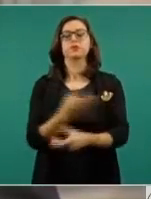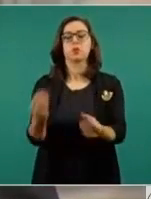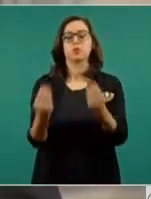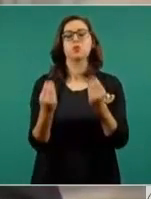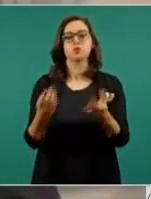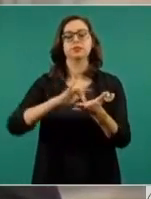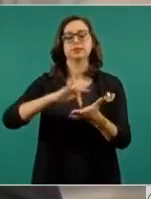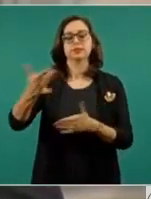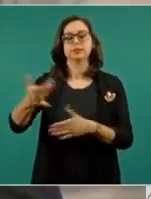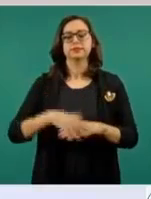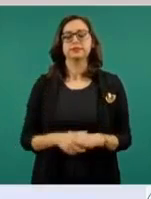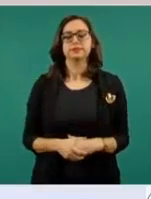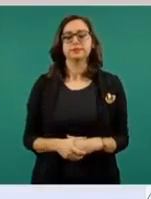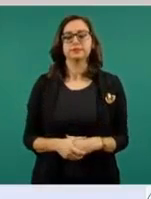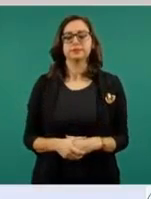celebraciones.